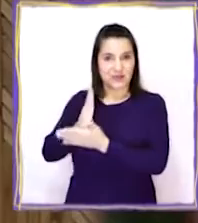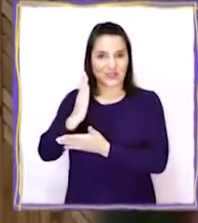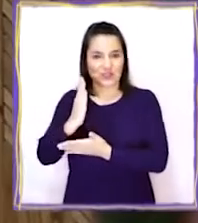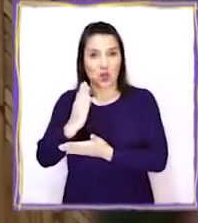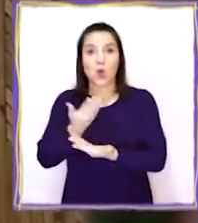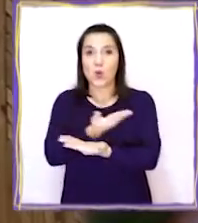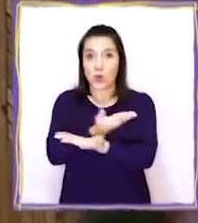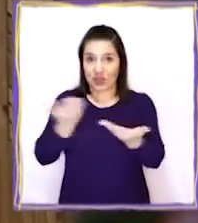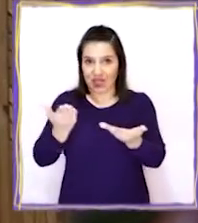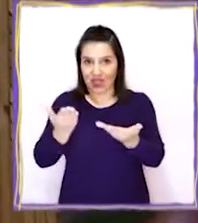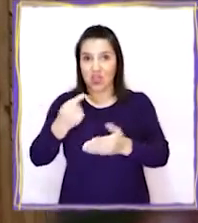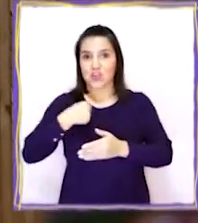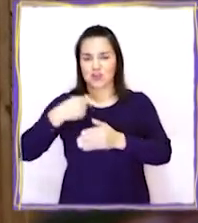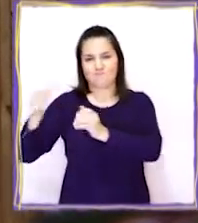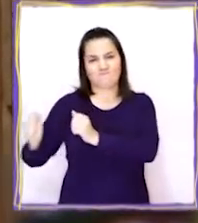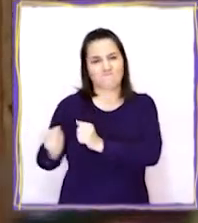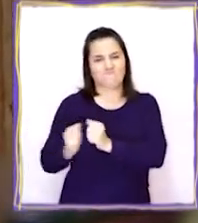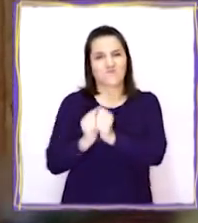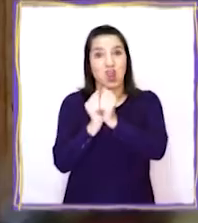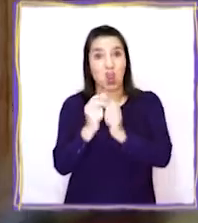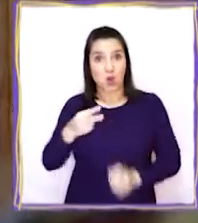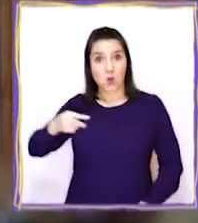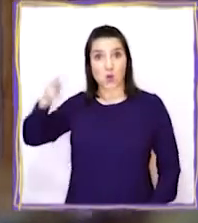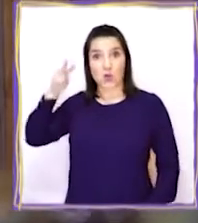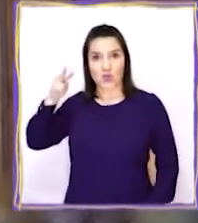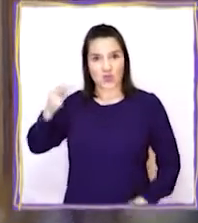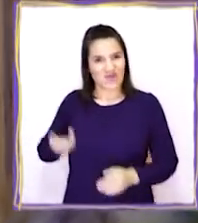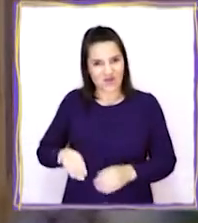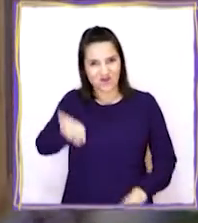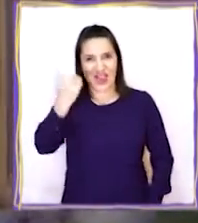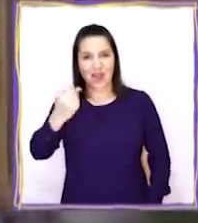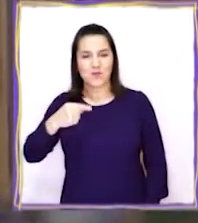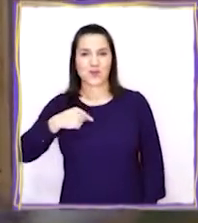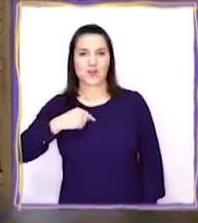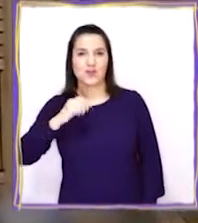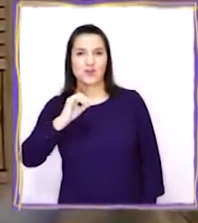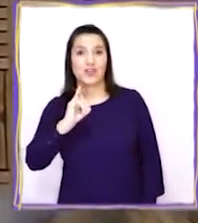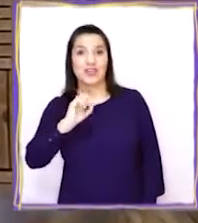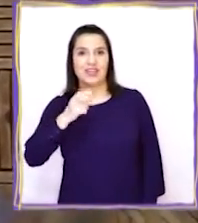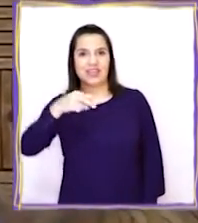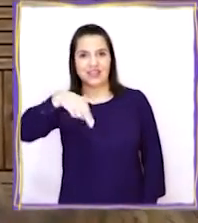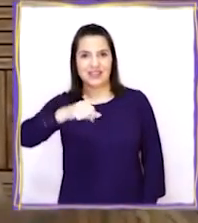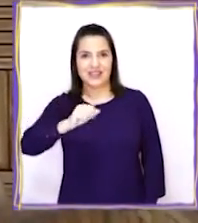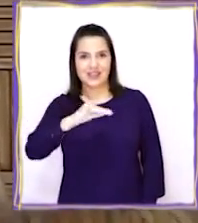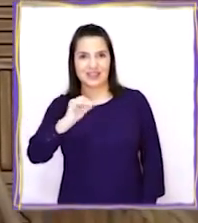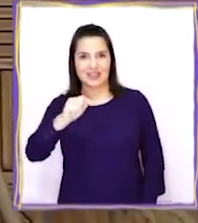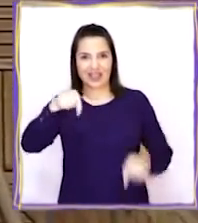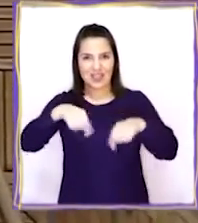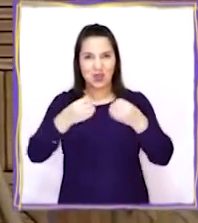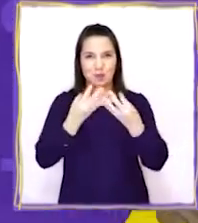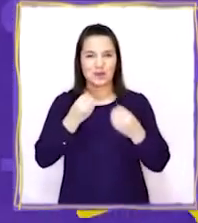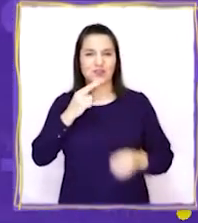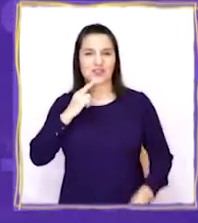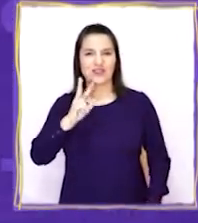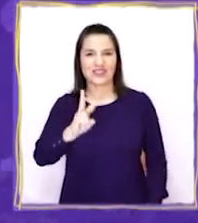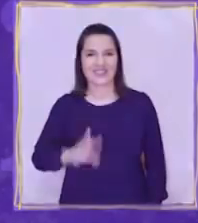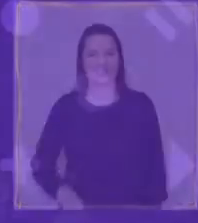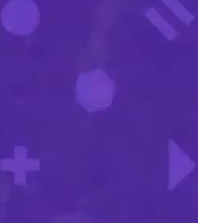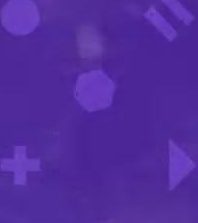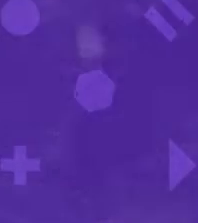Ustedes y yo viajaremos juntos. ¡Aquí vamos! Soy Ignacia y esto es Aprendo TV.